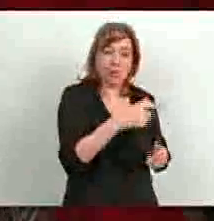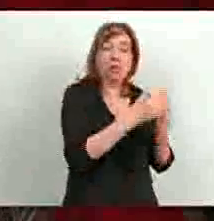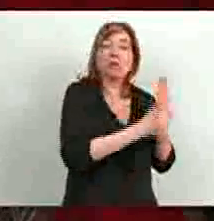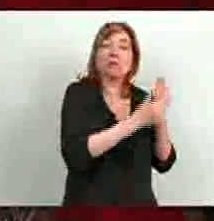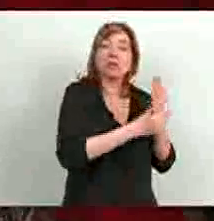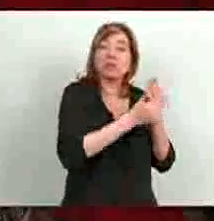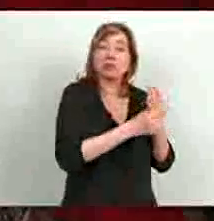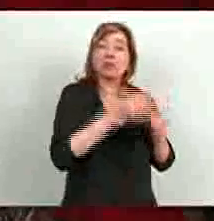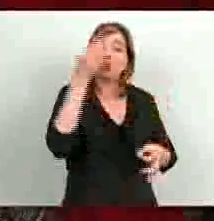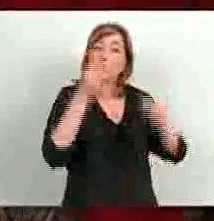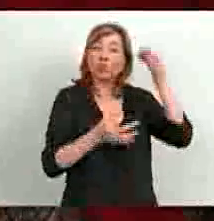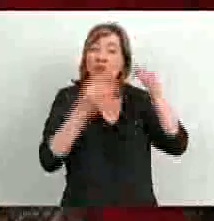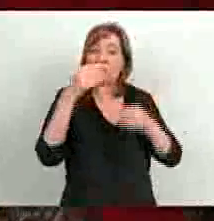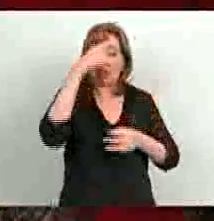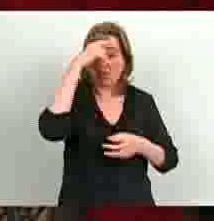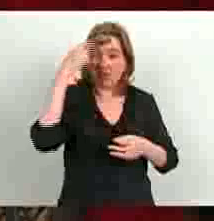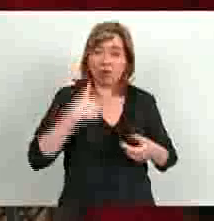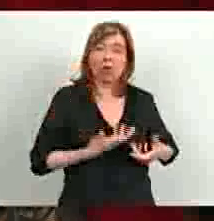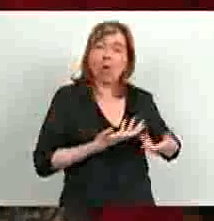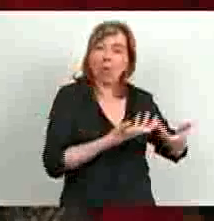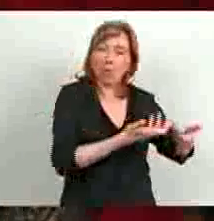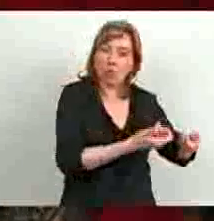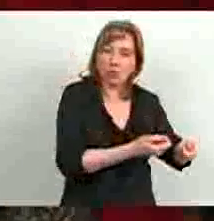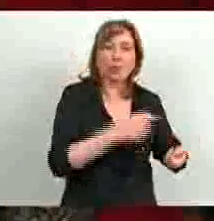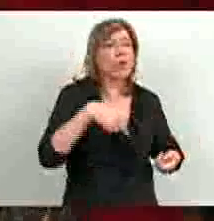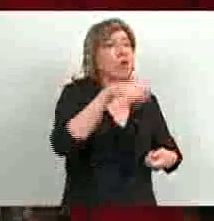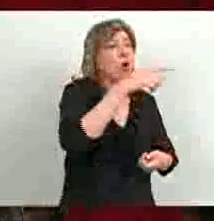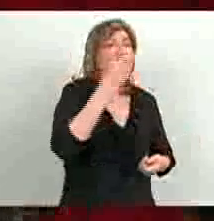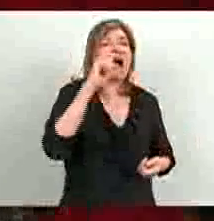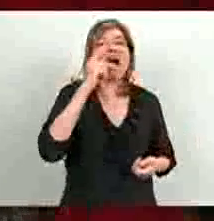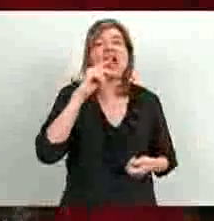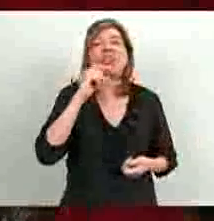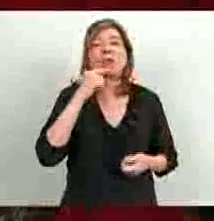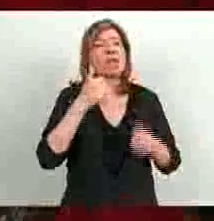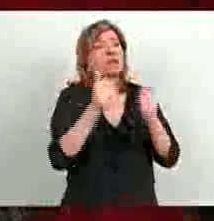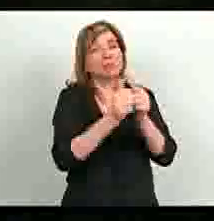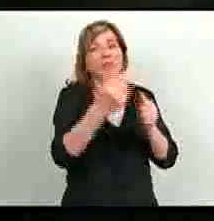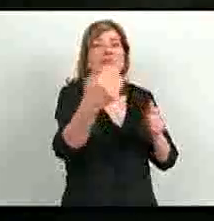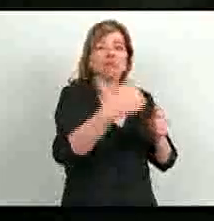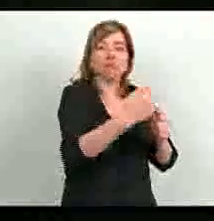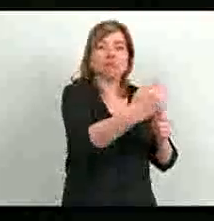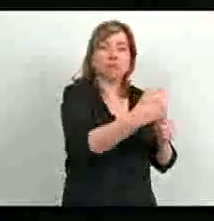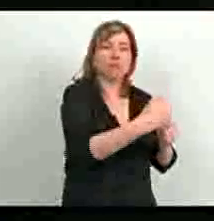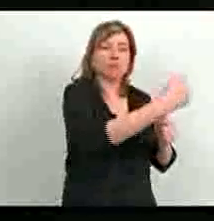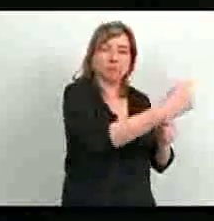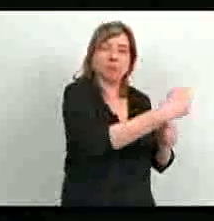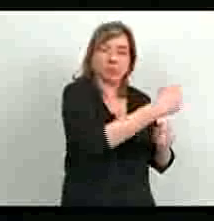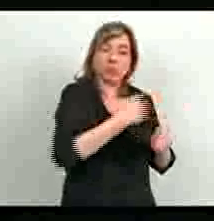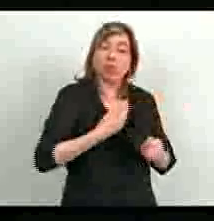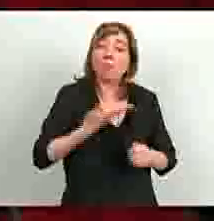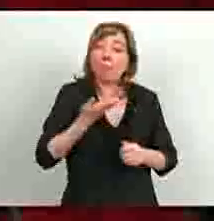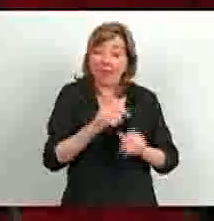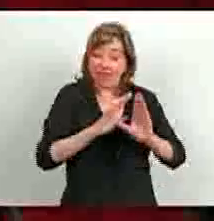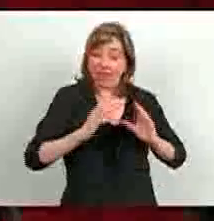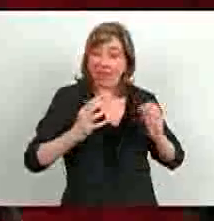Justicia de la Nación y también con la participación de las academias y de juristas, además se le comendó esta tarea que yo, la